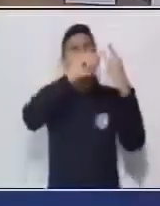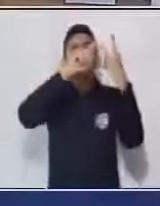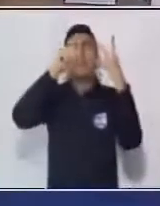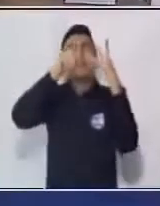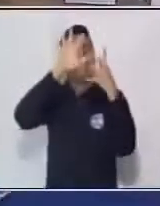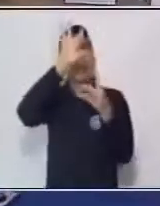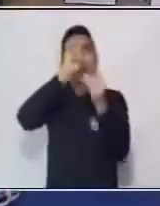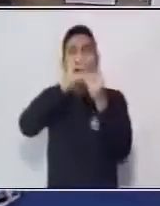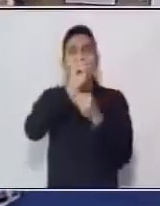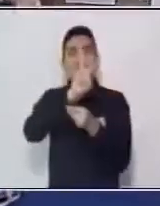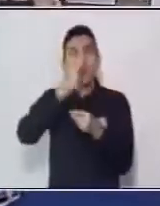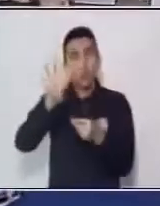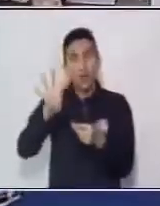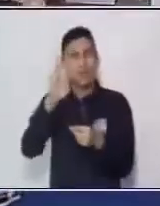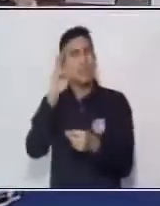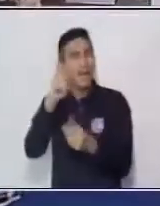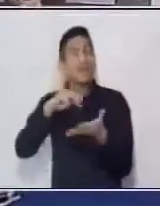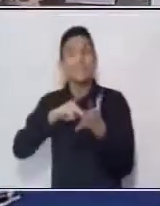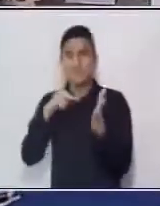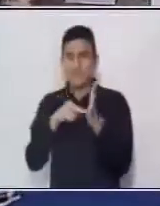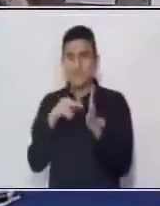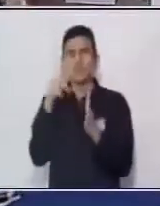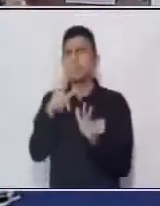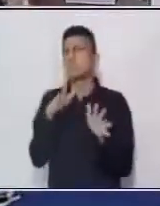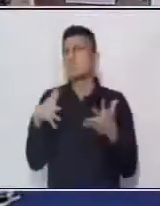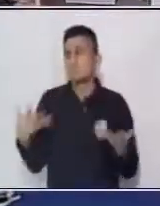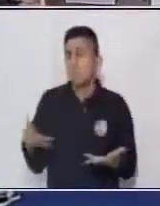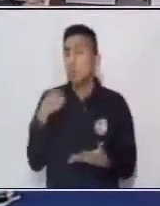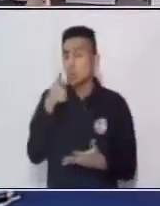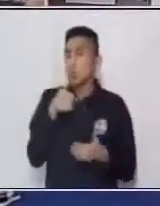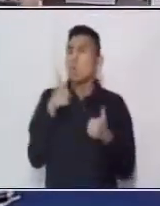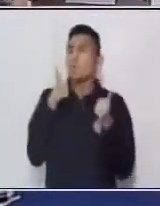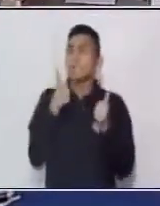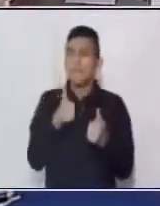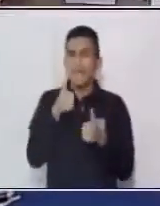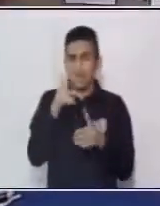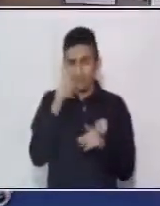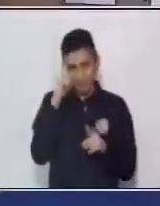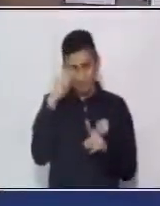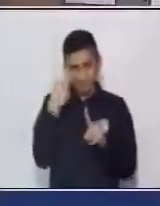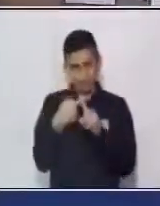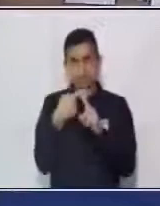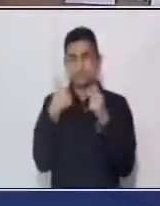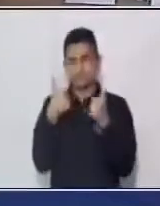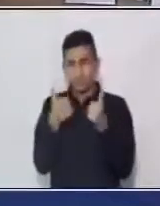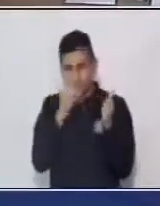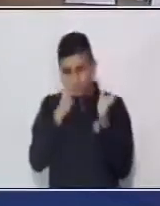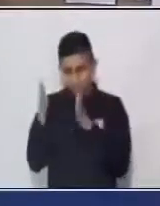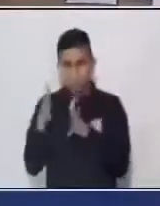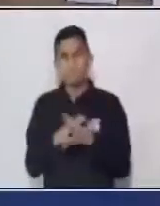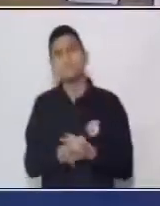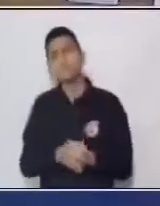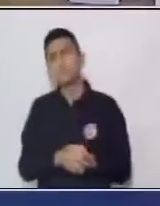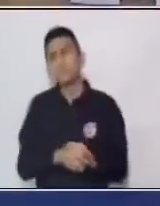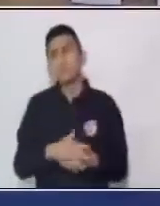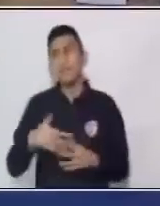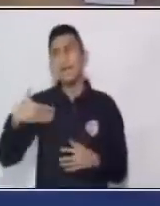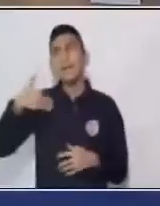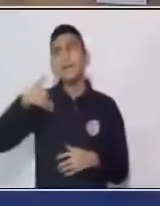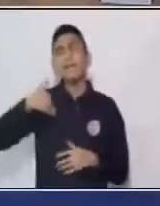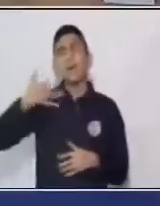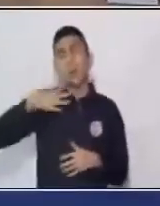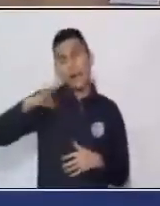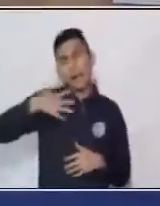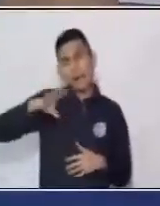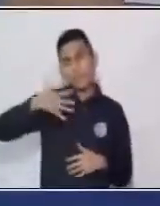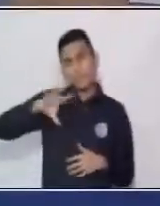Excelente, chicos. Eso quiere decir que hicimos bien nuestro cálculo. Ok. Tengo un ejemplo más para